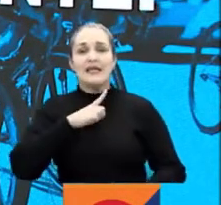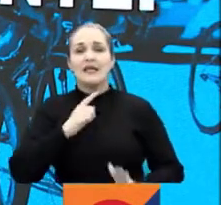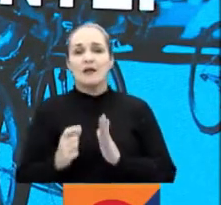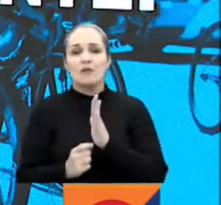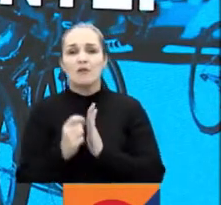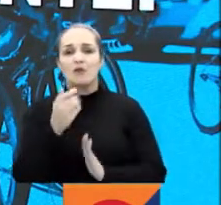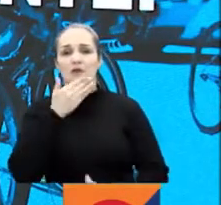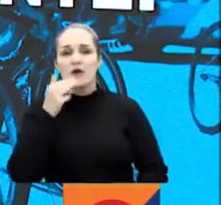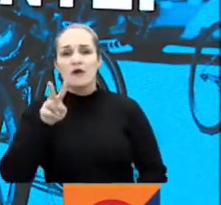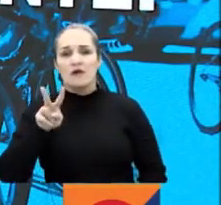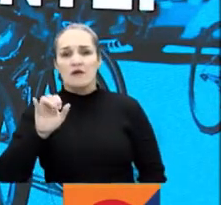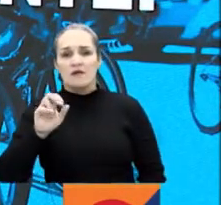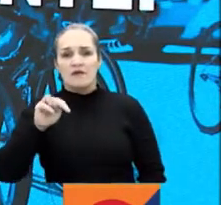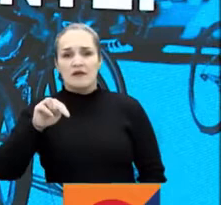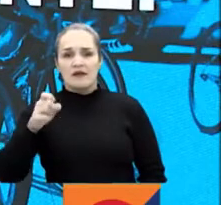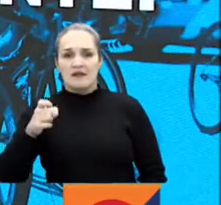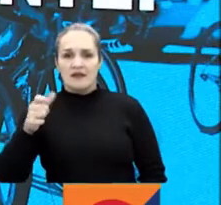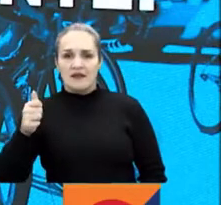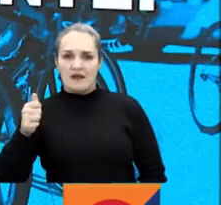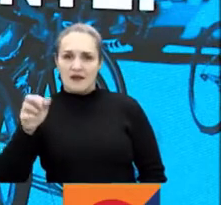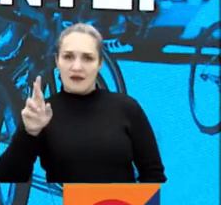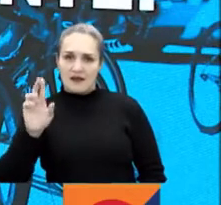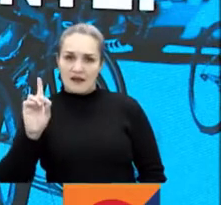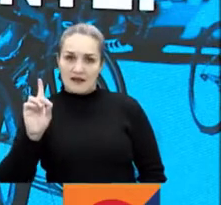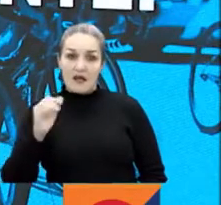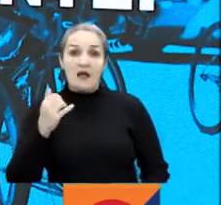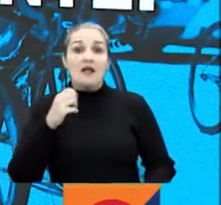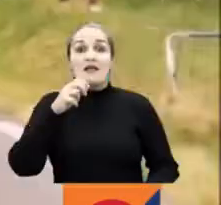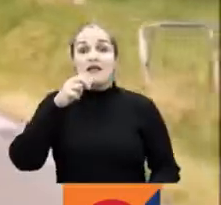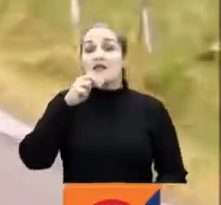su parte, continúa en el cuarto puesto, pero perdió tiempo.